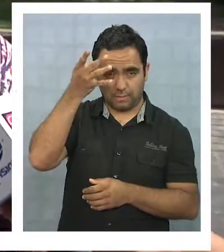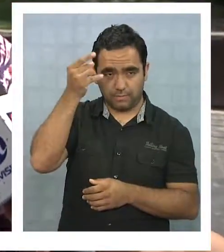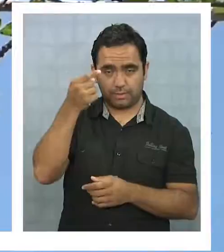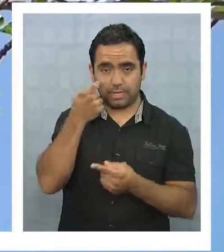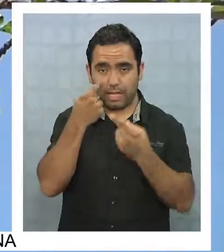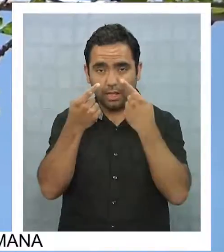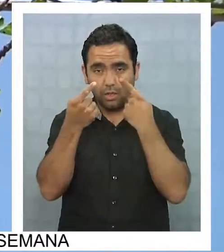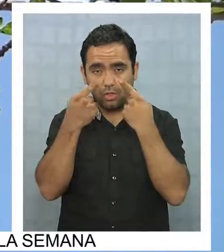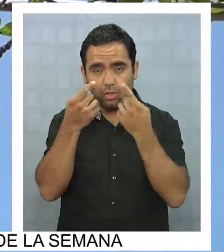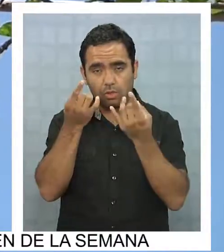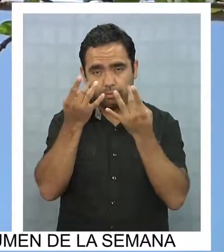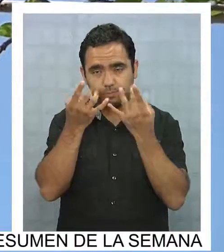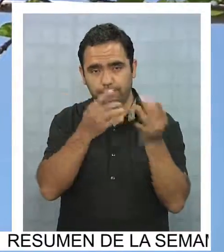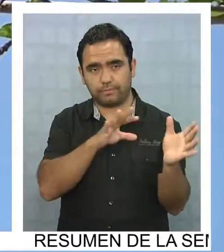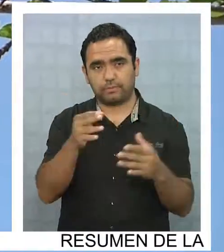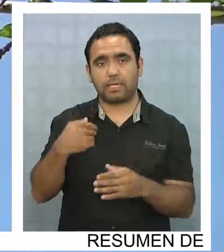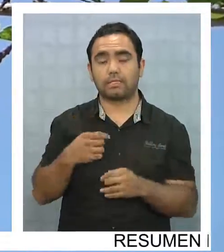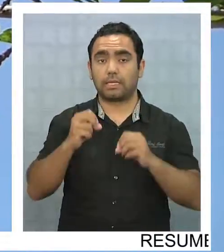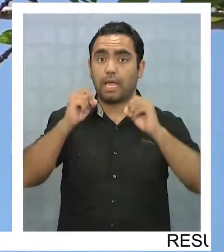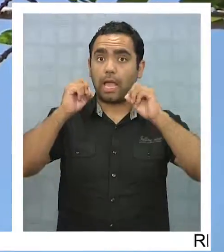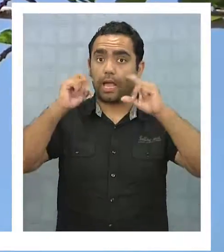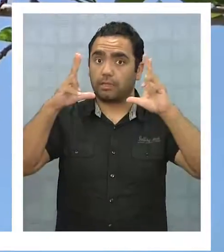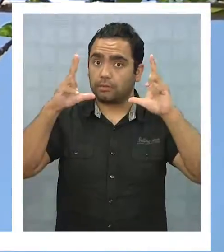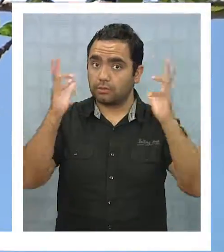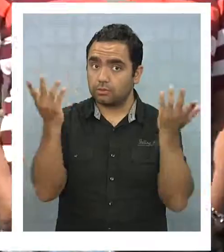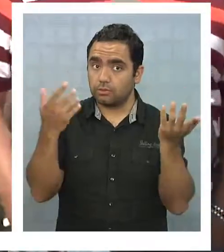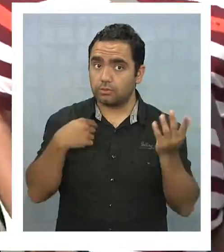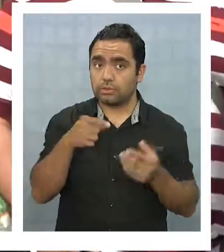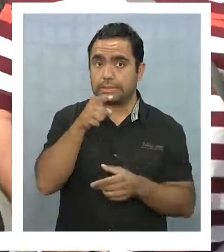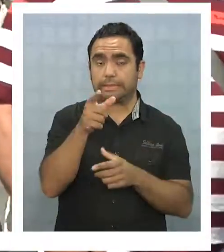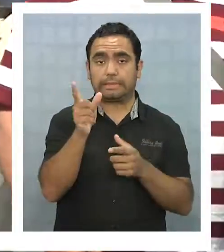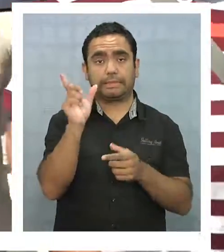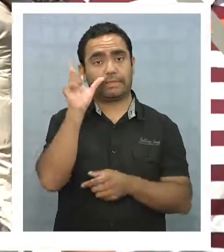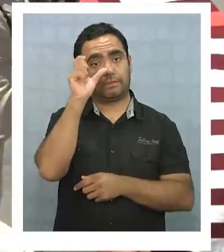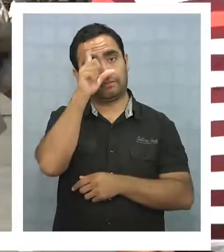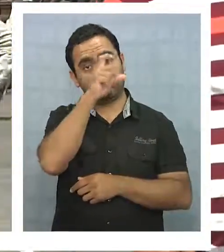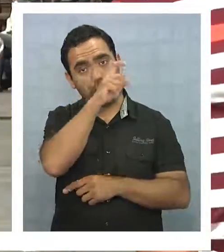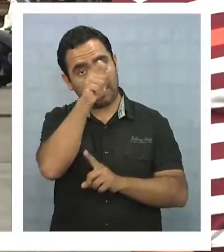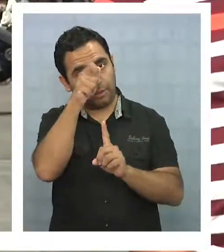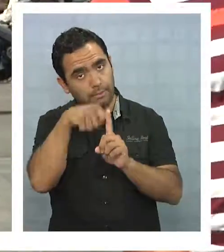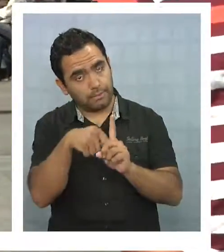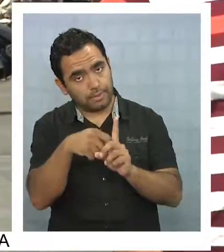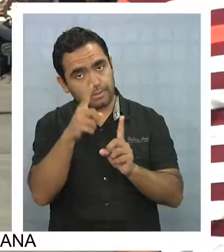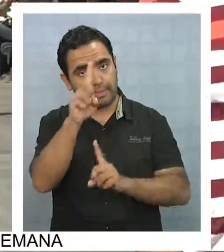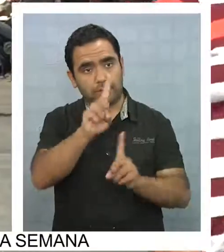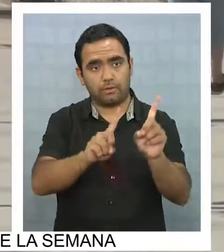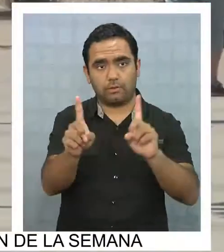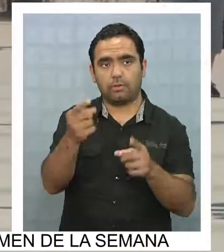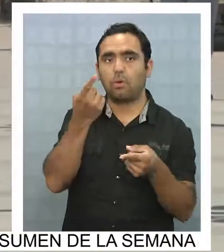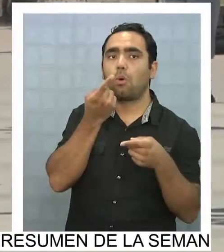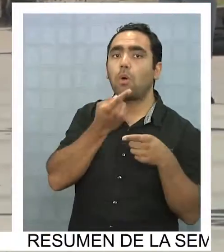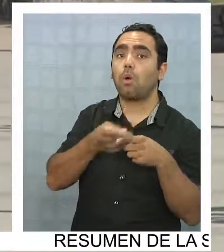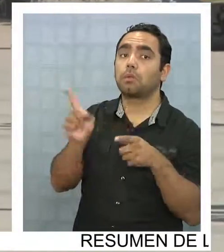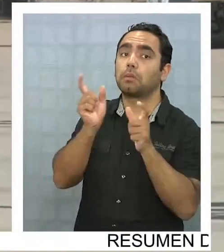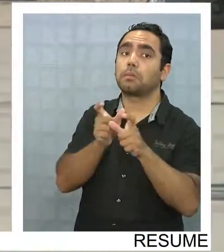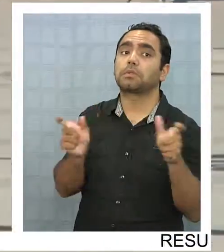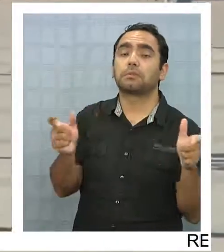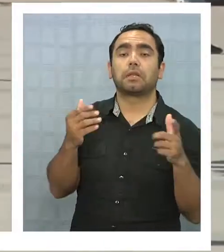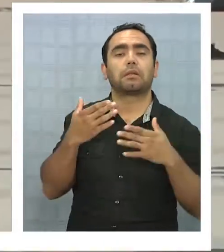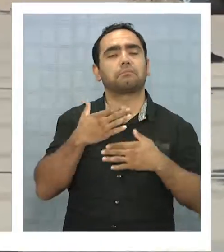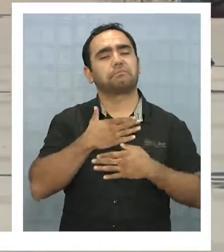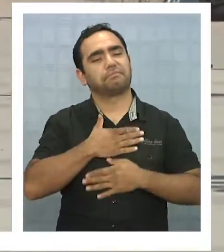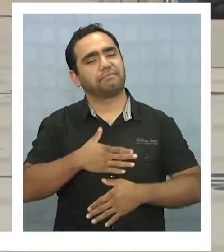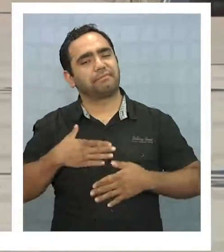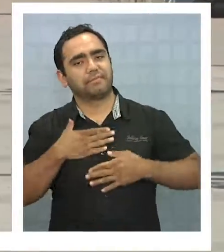que tengo en los ojos. A poner atención entonces con este complicado mes para algunos, porque para otros es la mejor